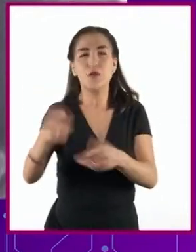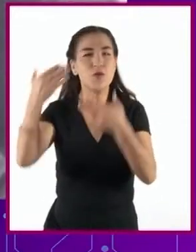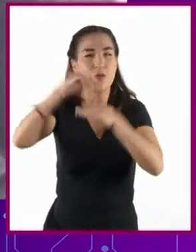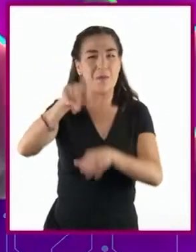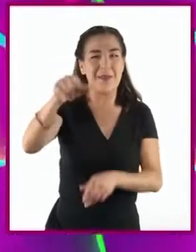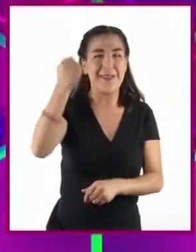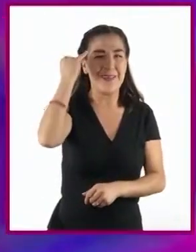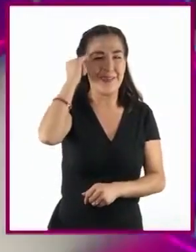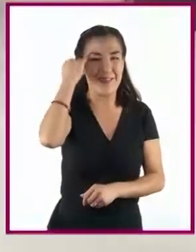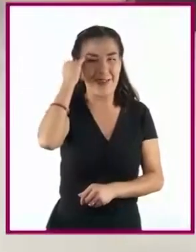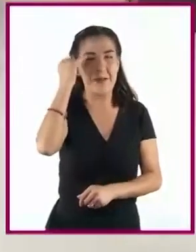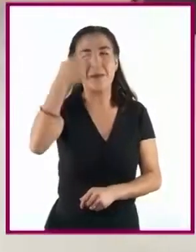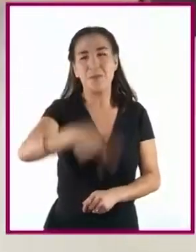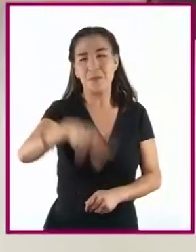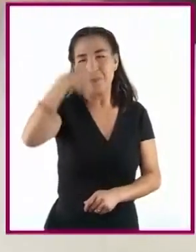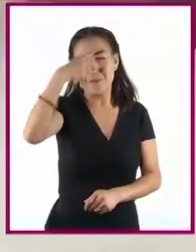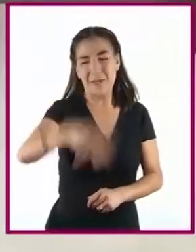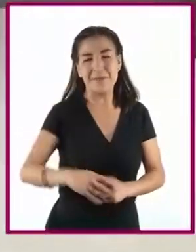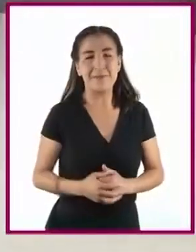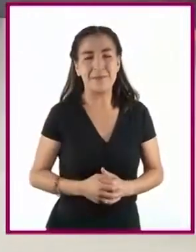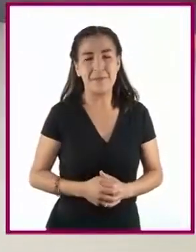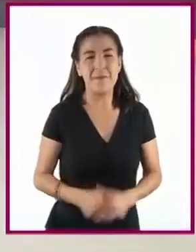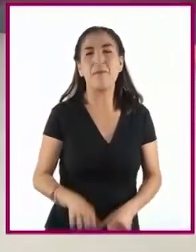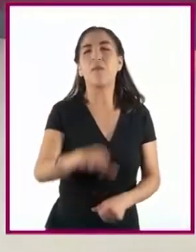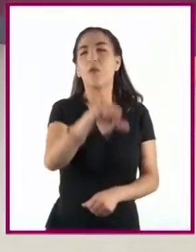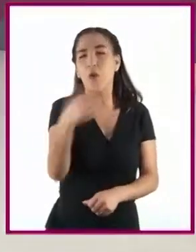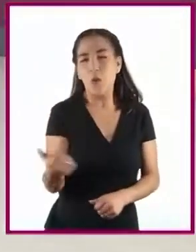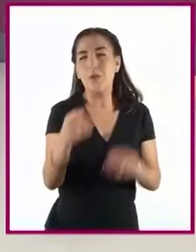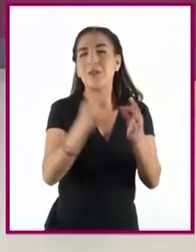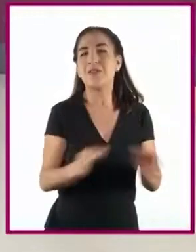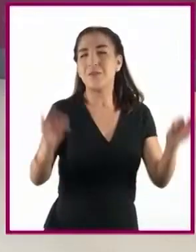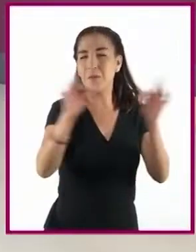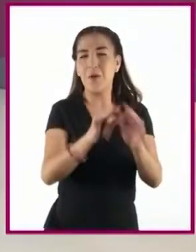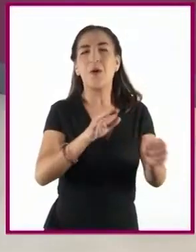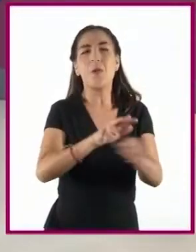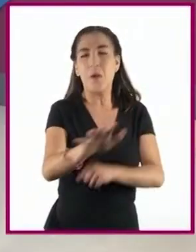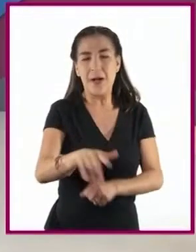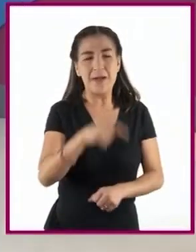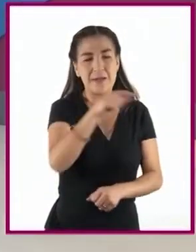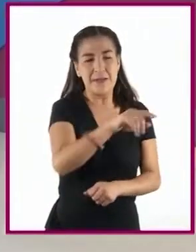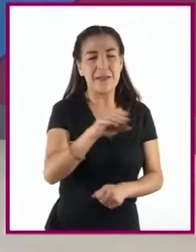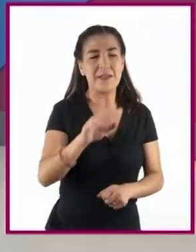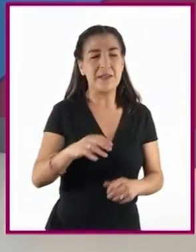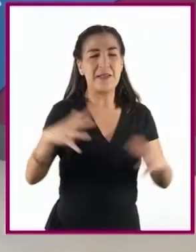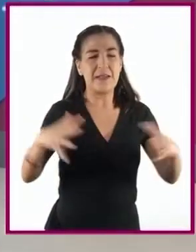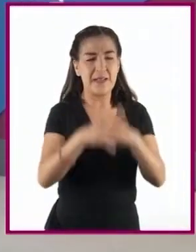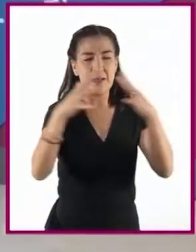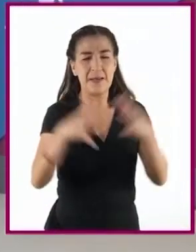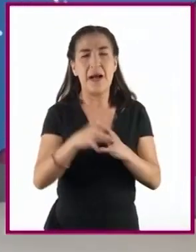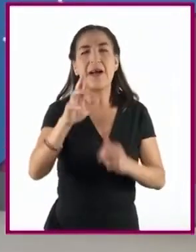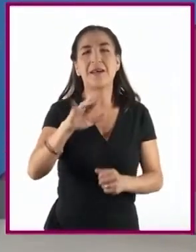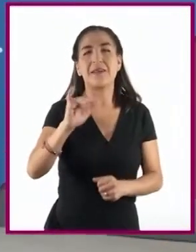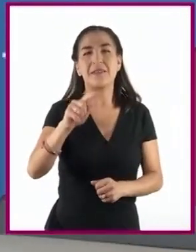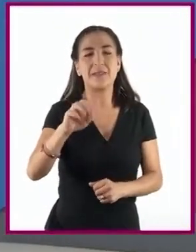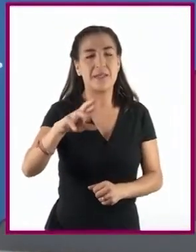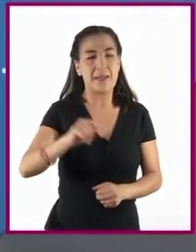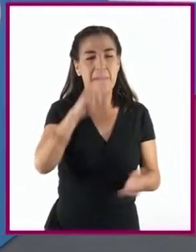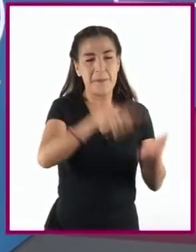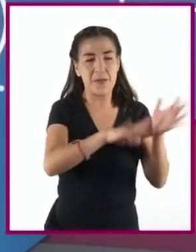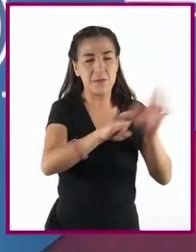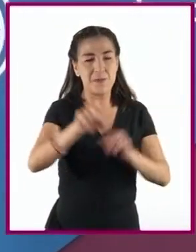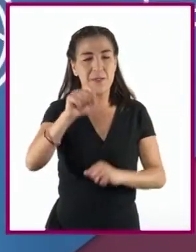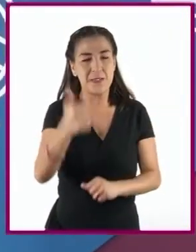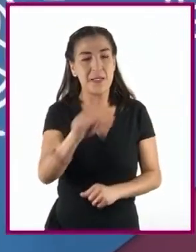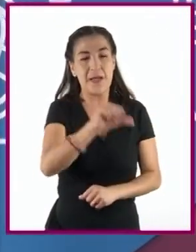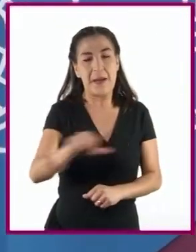mexicanos. Otro proceso histórico relevante fue la Guerra Cristera, que se prolongó de 1926 a